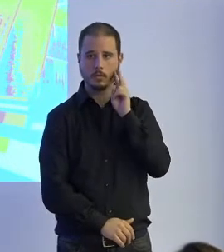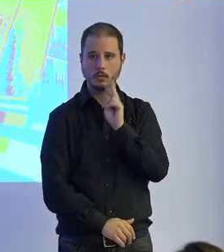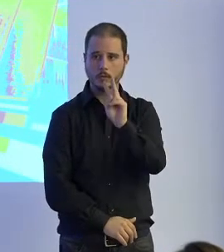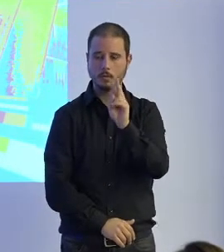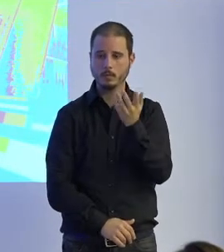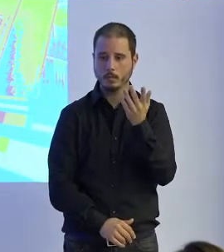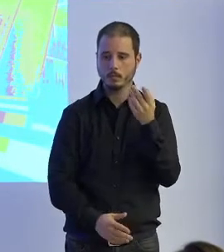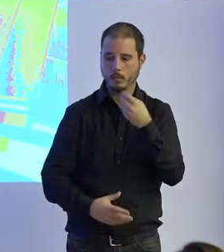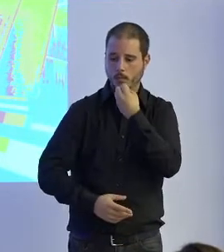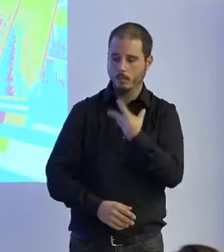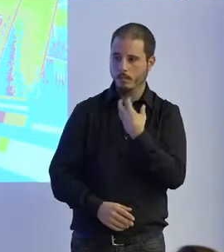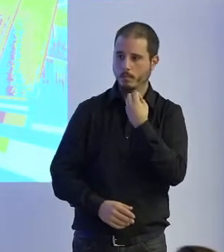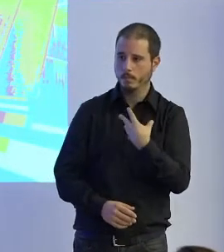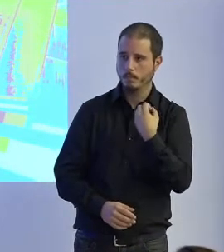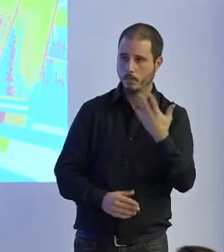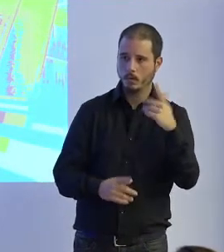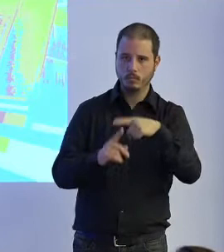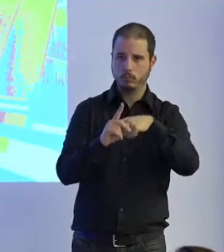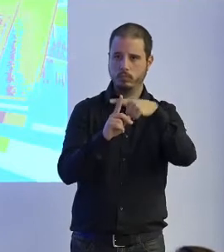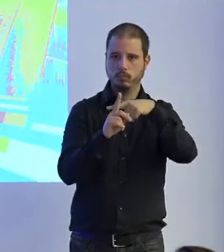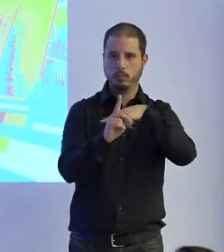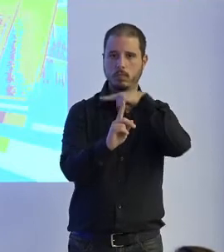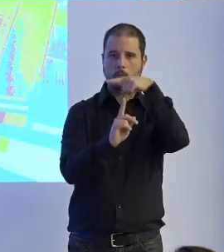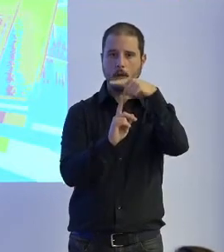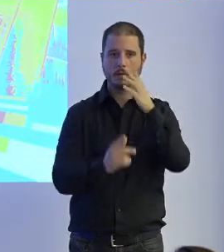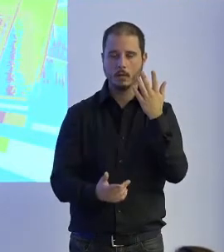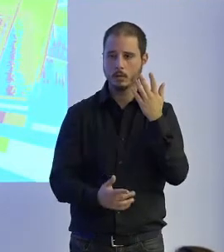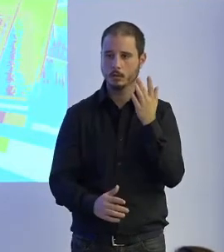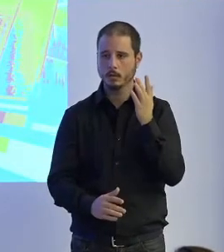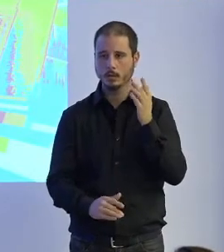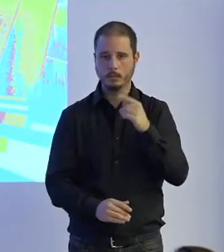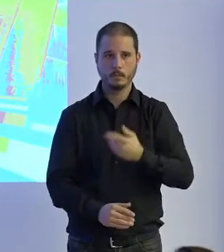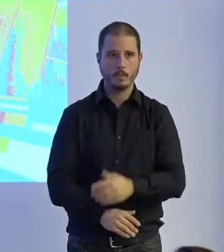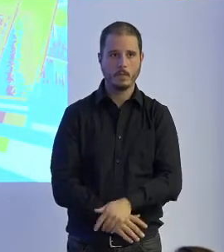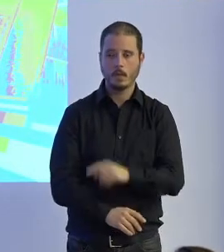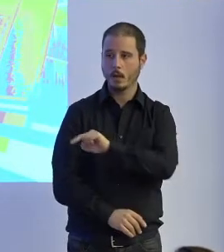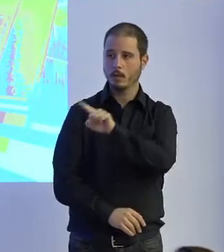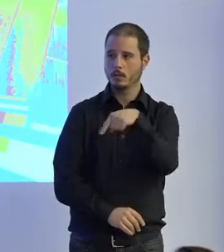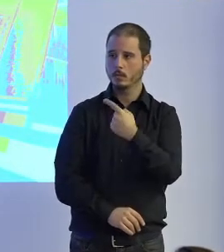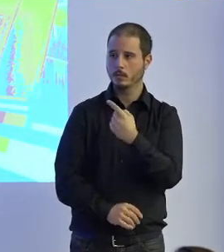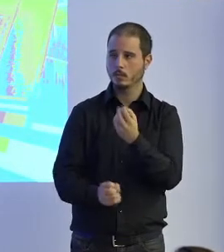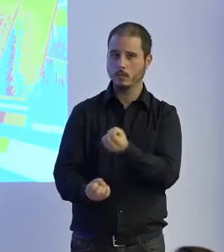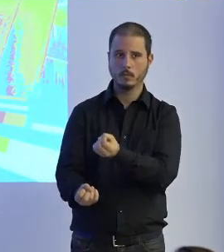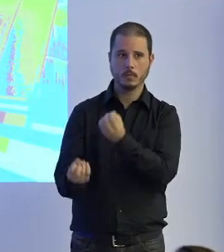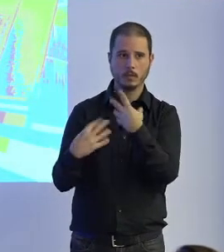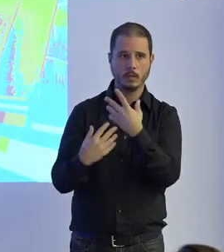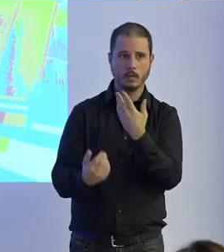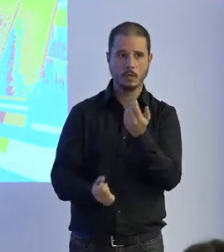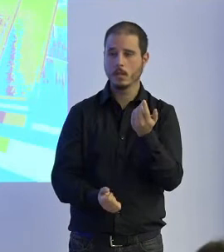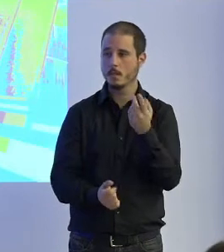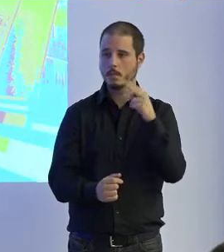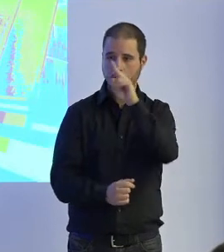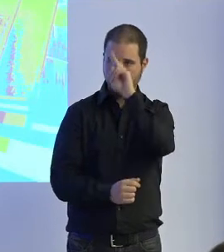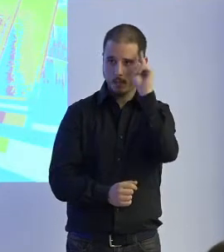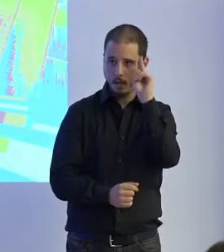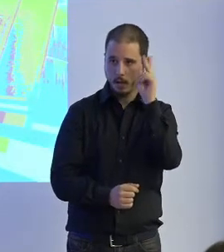eso estaba muy bien era muy elevado y estaba pero claro nos llega el Beata María de Madrid y nos